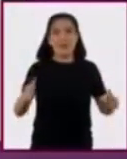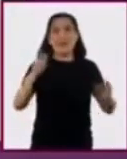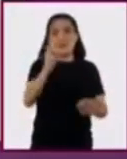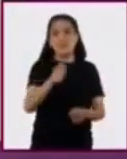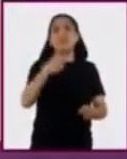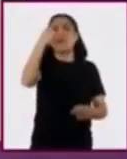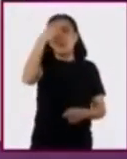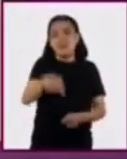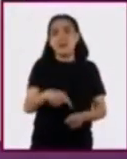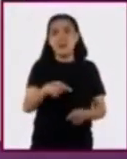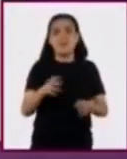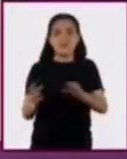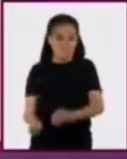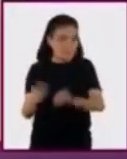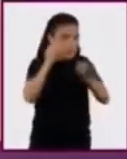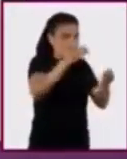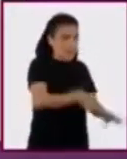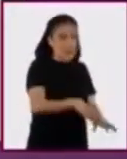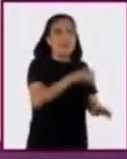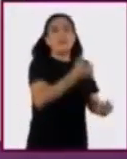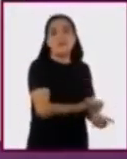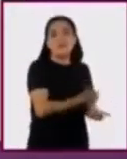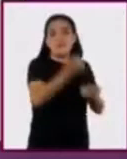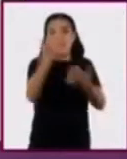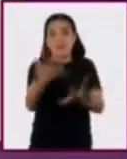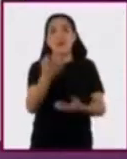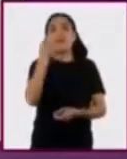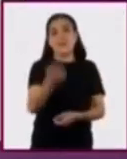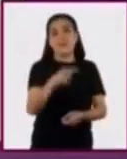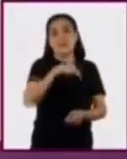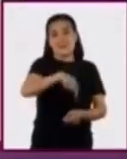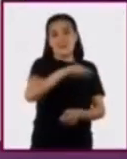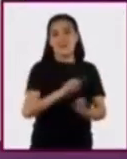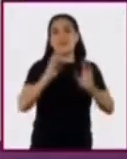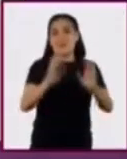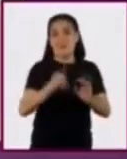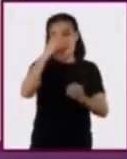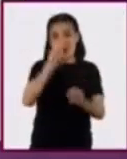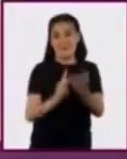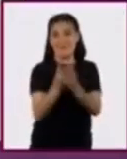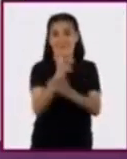la finalidad de transportar los productos que en ellas se cultivaban.